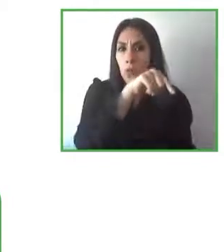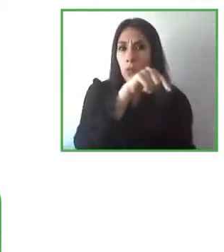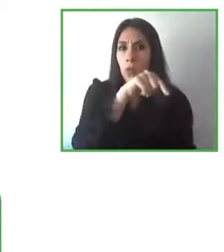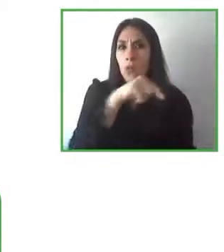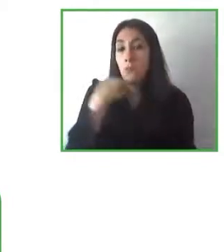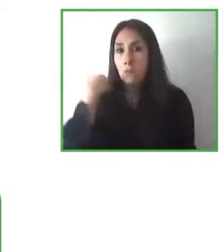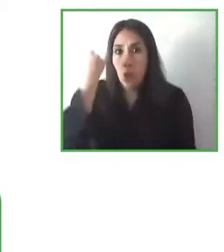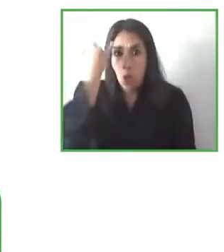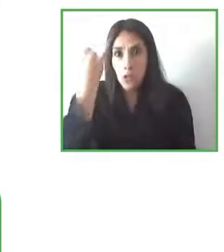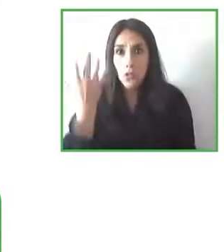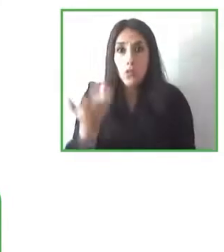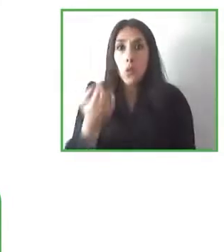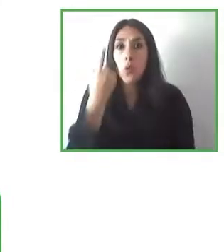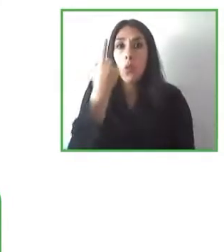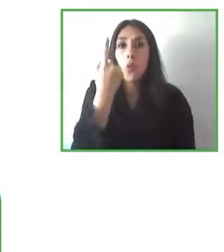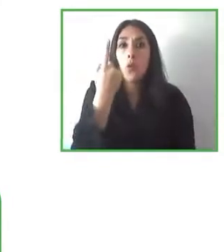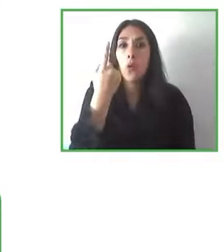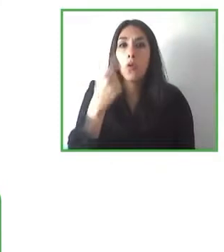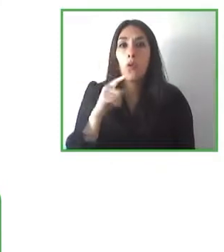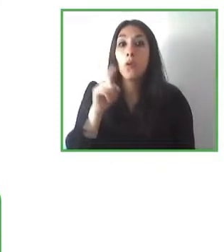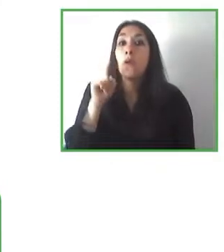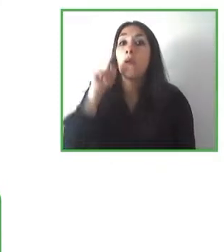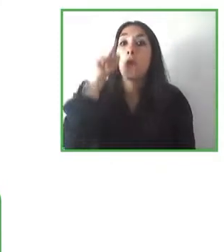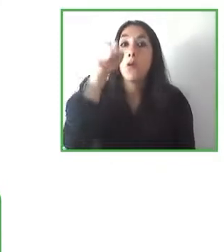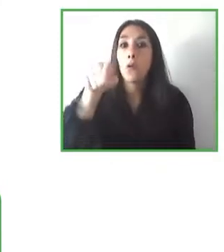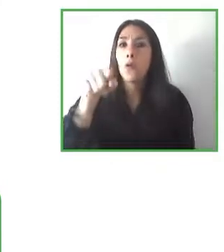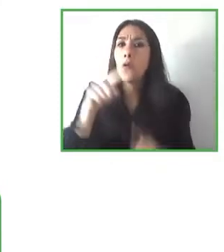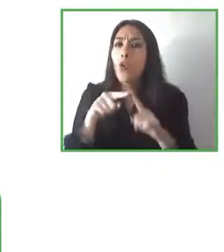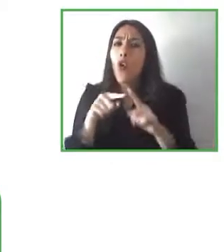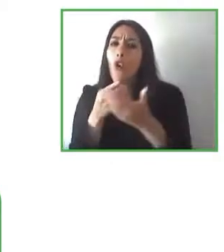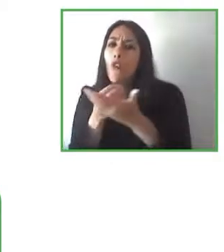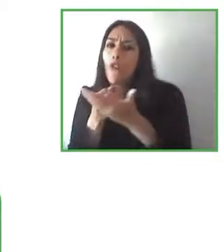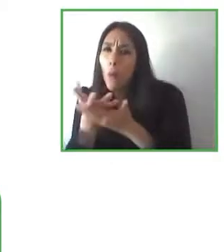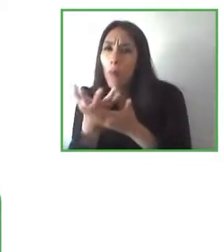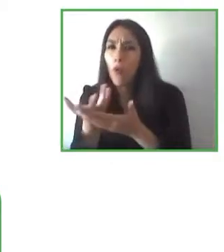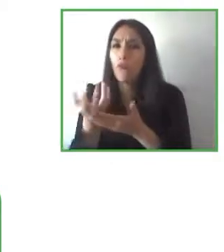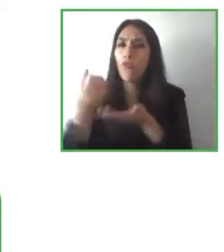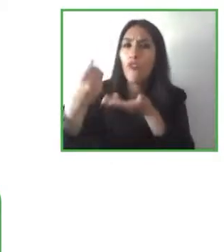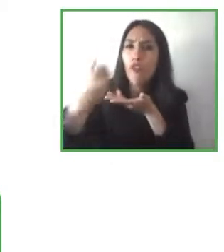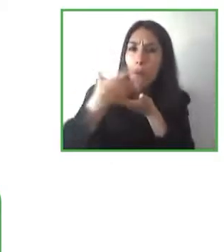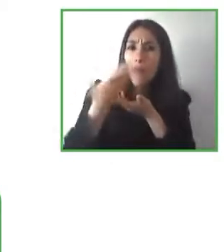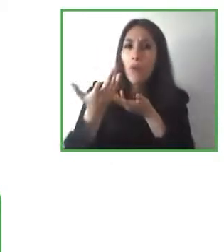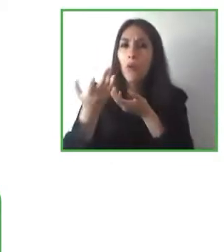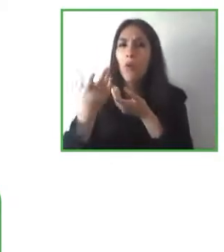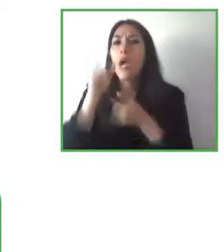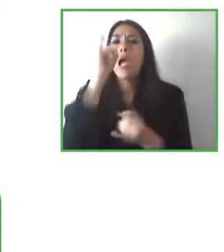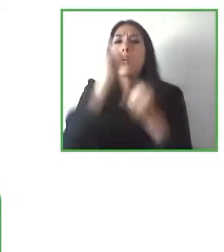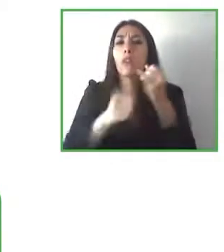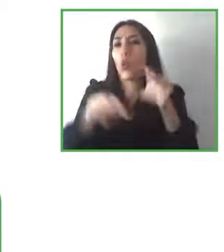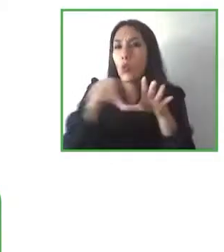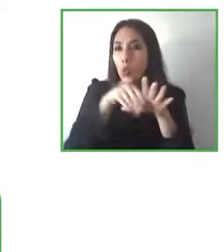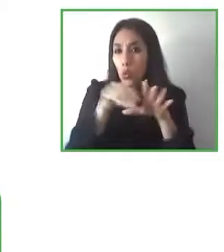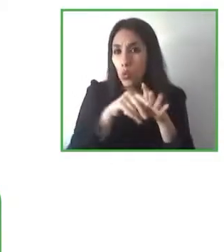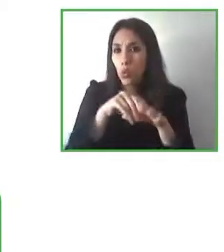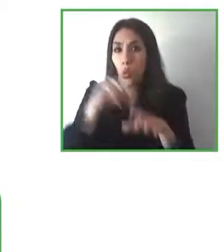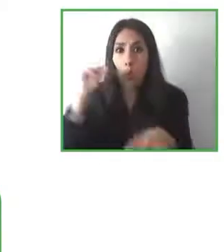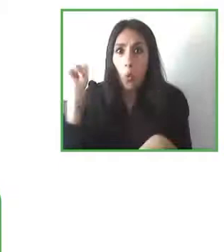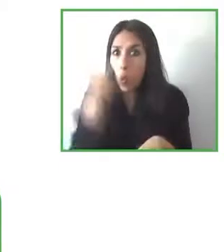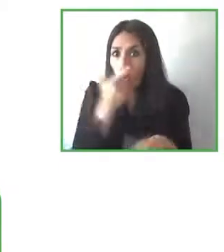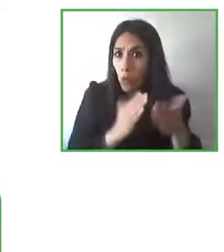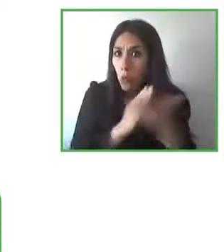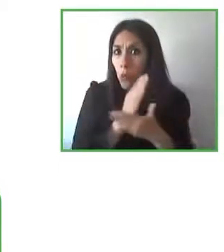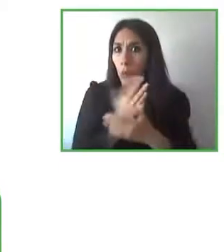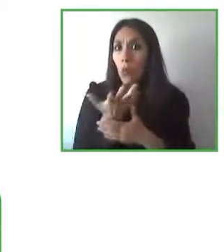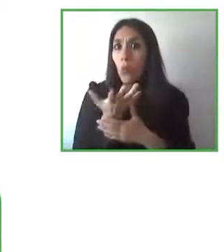pero no es inclusivo si no es totalmente accesible por lo que para mí eso es fundamental que hay que